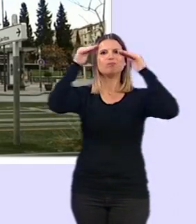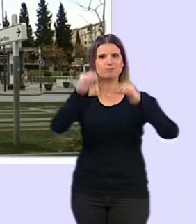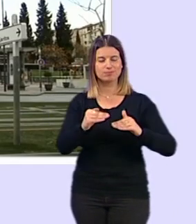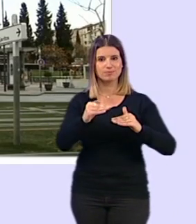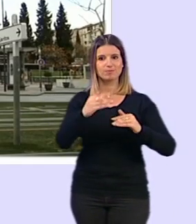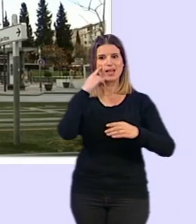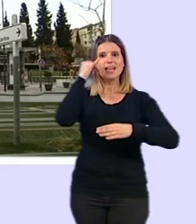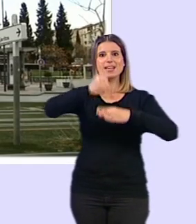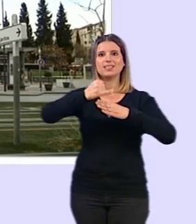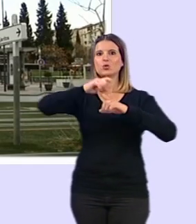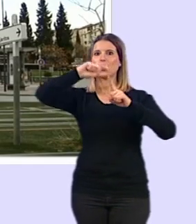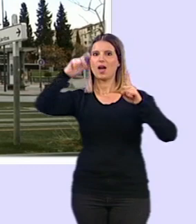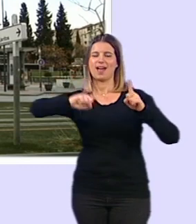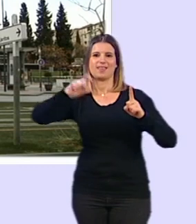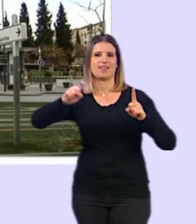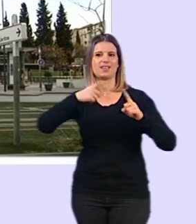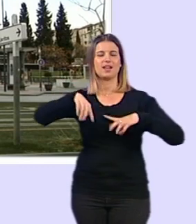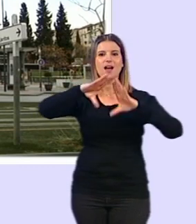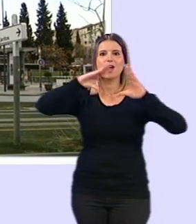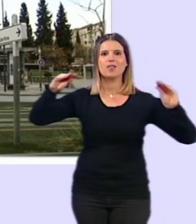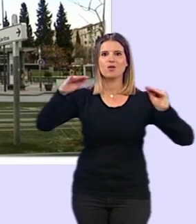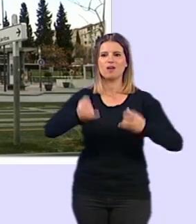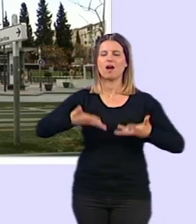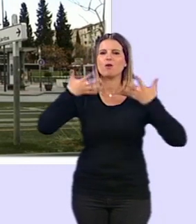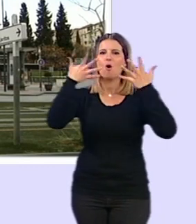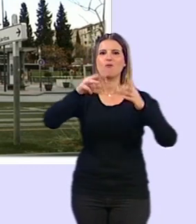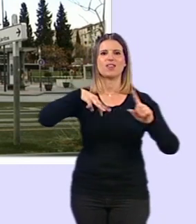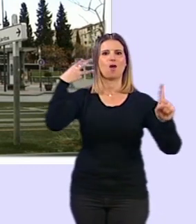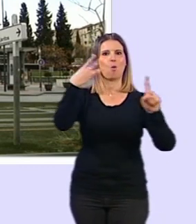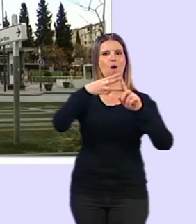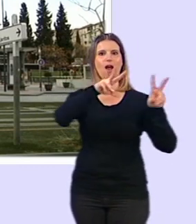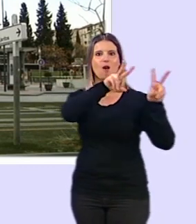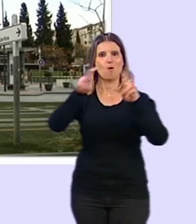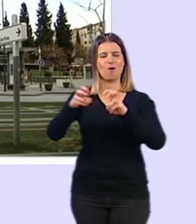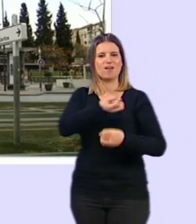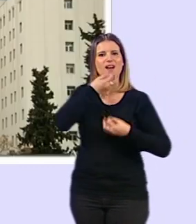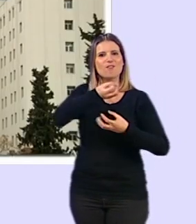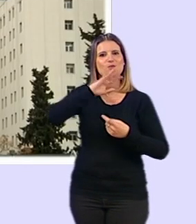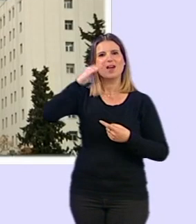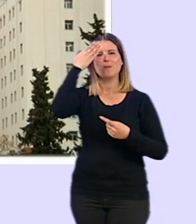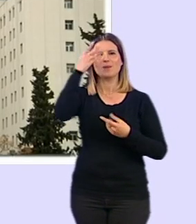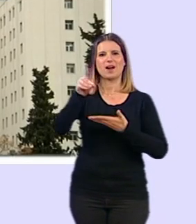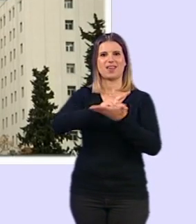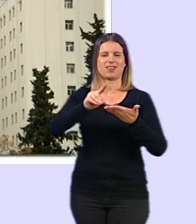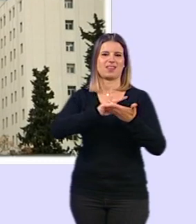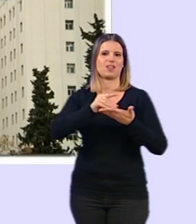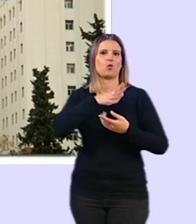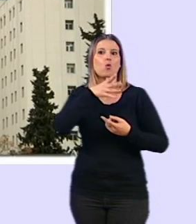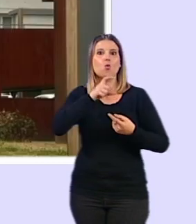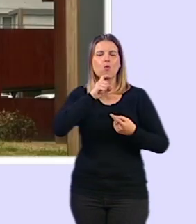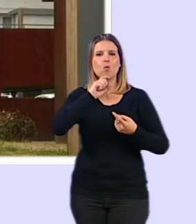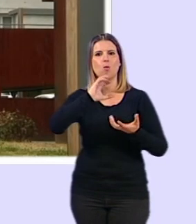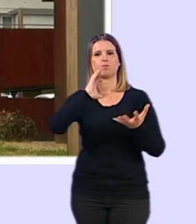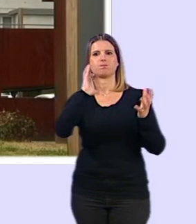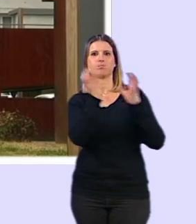El Instituto de Estadística y Cartografía de Andalucía ha habilitado una nueva página web en la que se dan a conocer los principales datos de la incidencia de la pandemia del